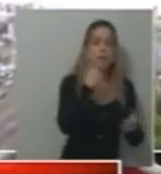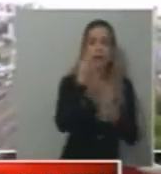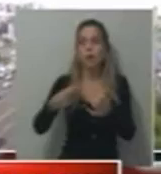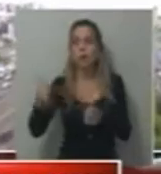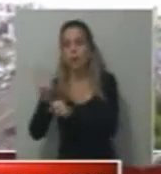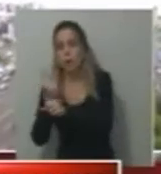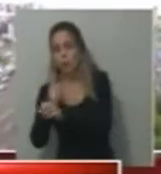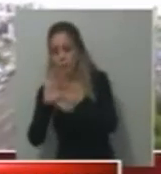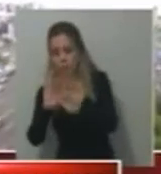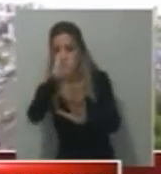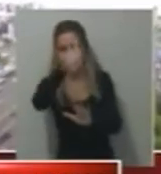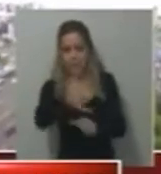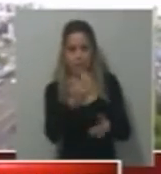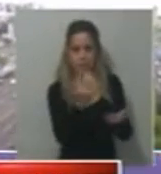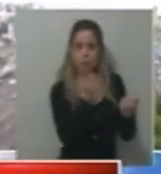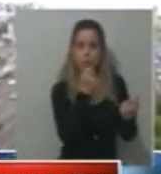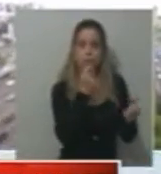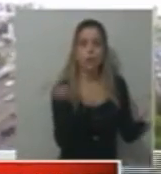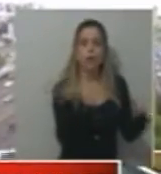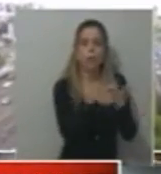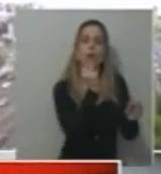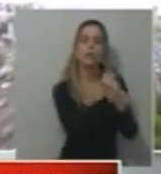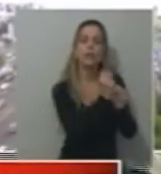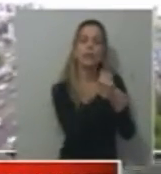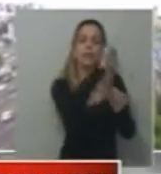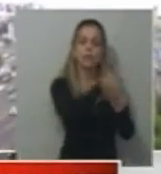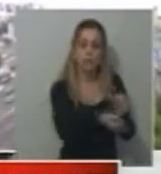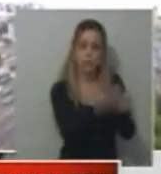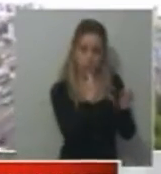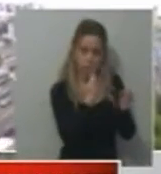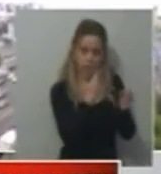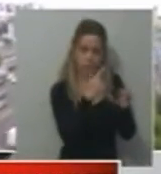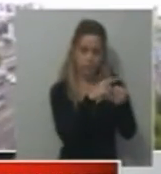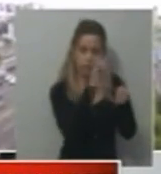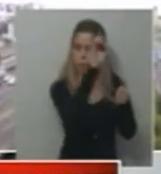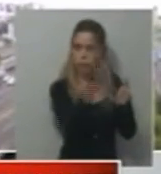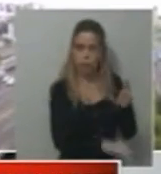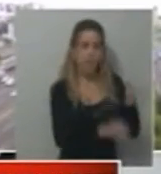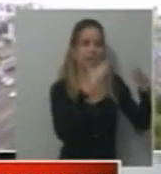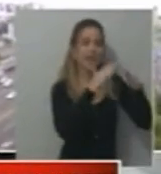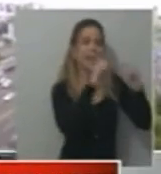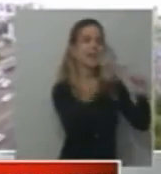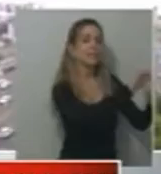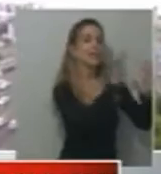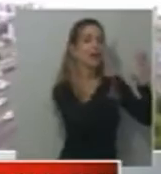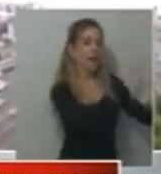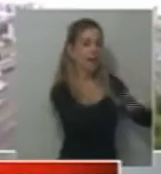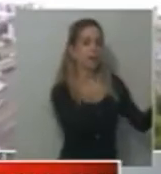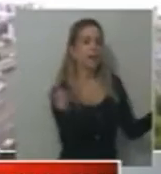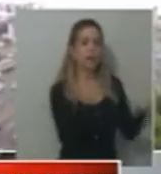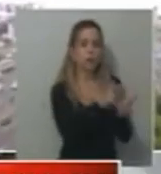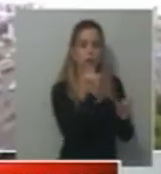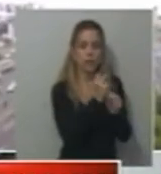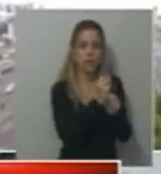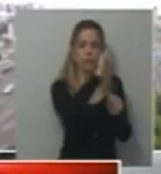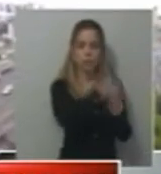laborales tranquilas. Solamente en Olivos, por ahora, nada de ir a casa de gobierno, nada de ir a Balcarce. Hasta